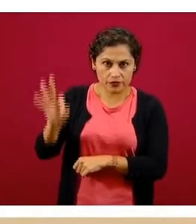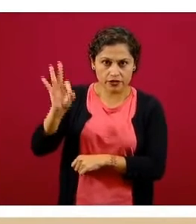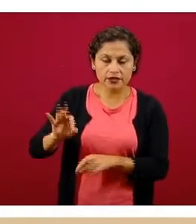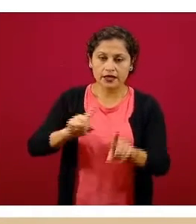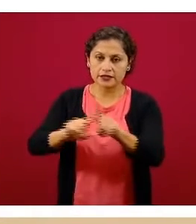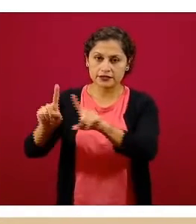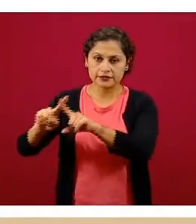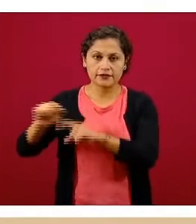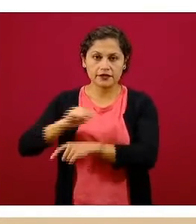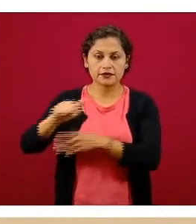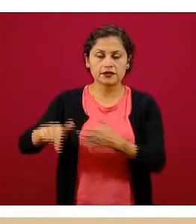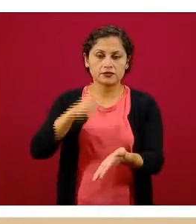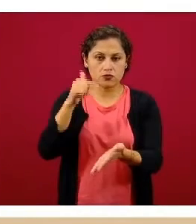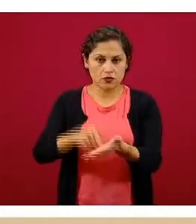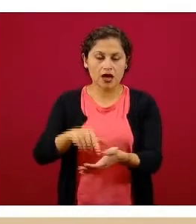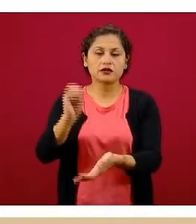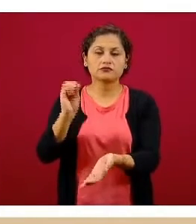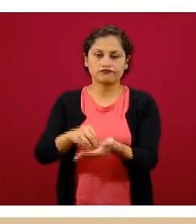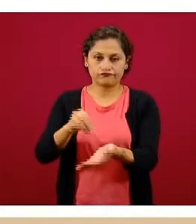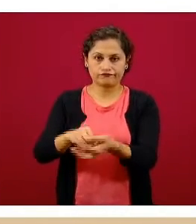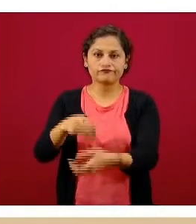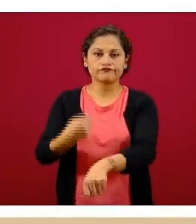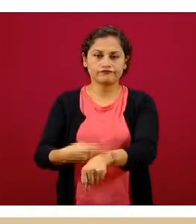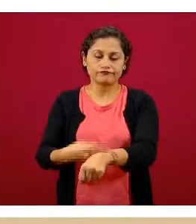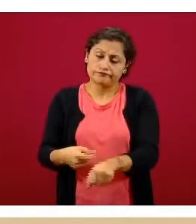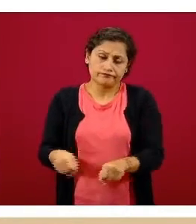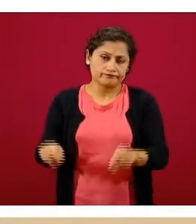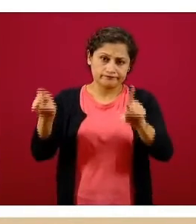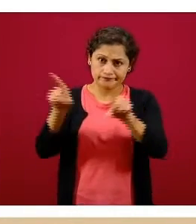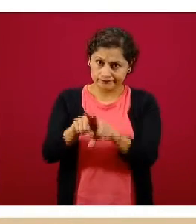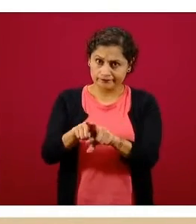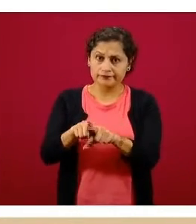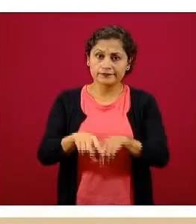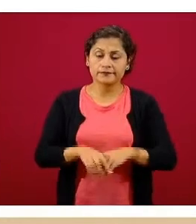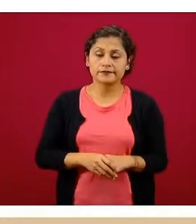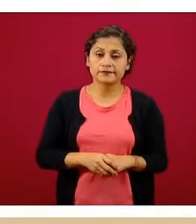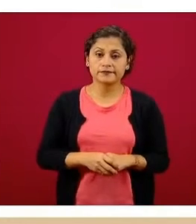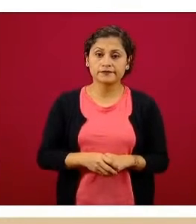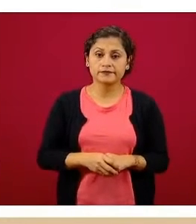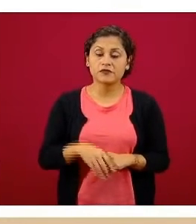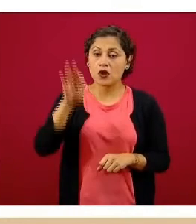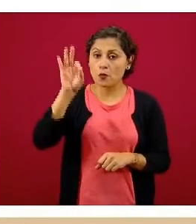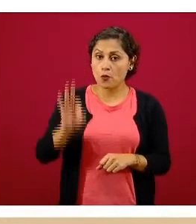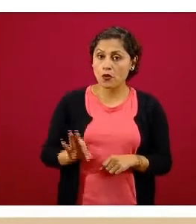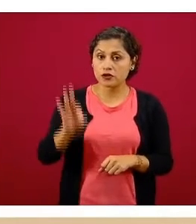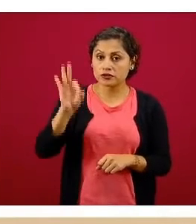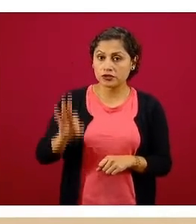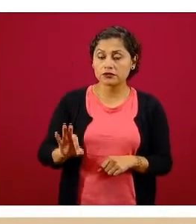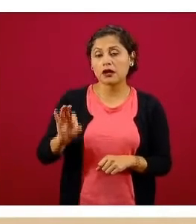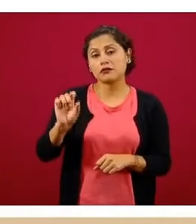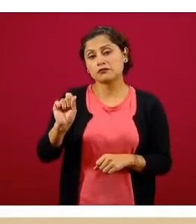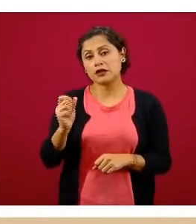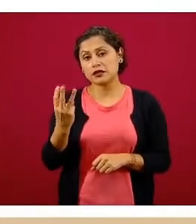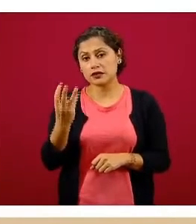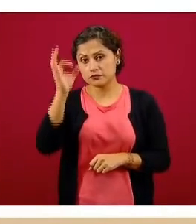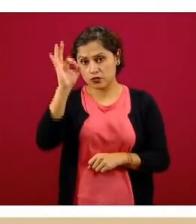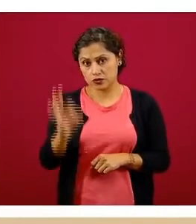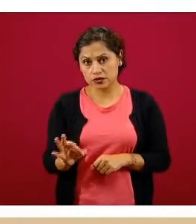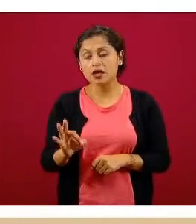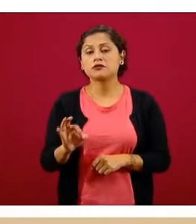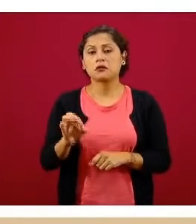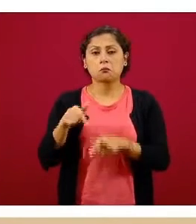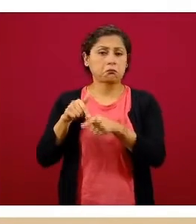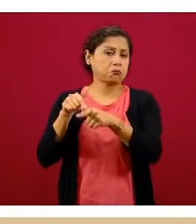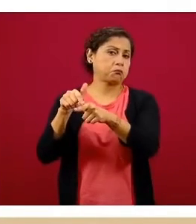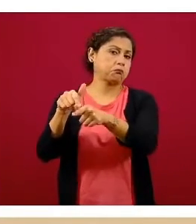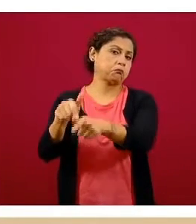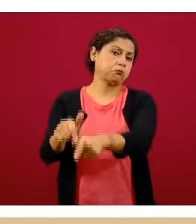de los casos activos de la pandemia son los mismos y el porcentaje de estos casos activos, 23 por ciento se ha mantenido.